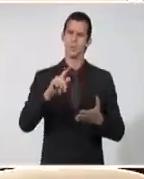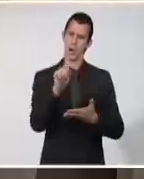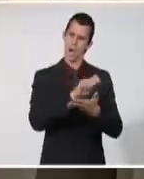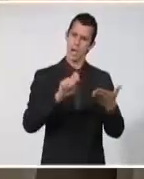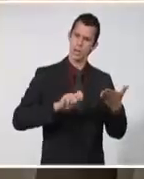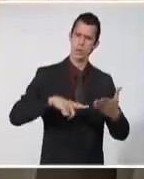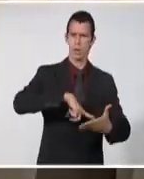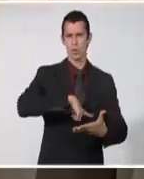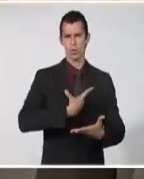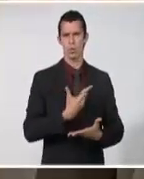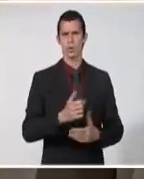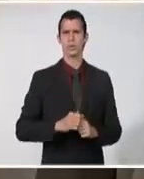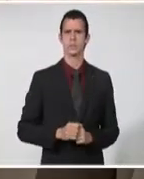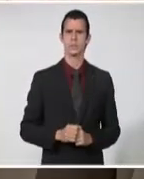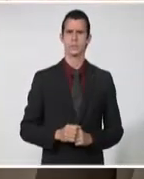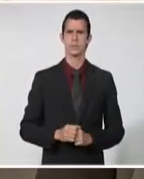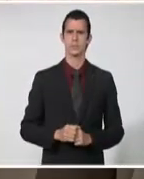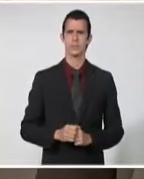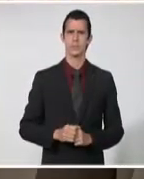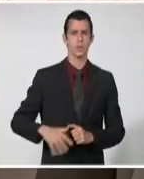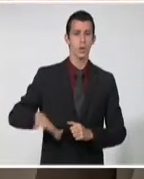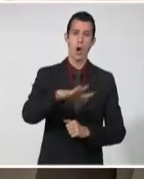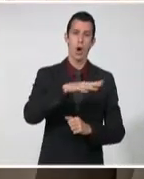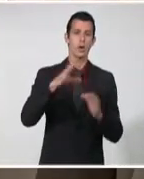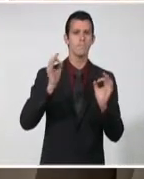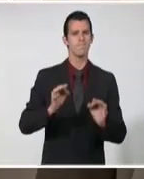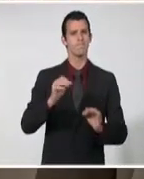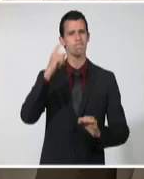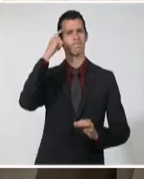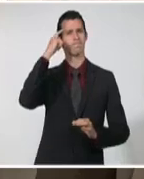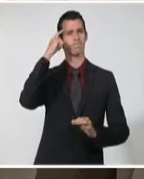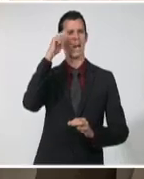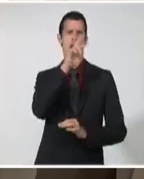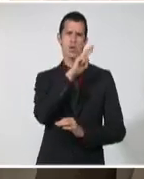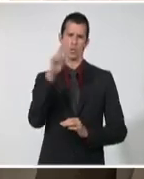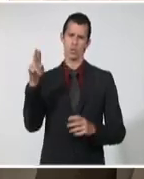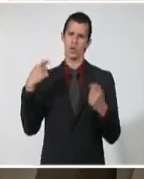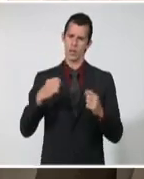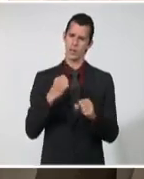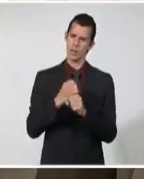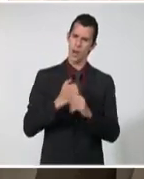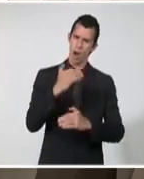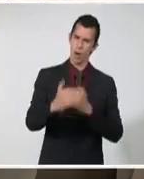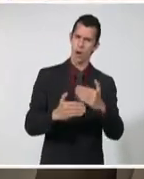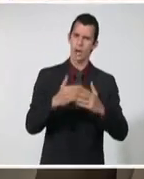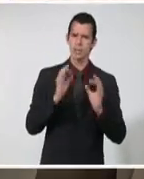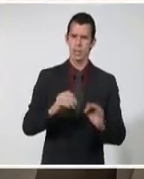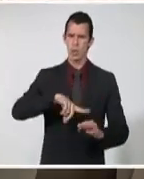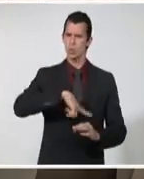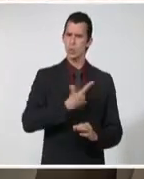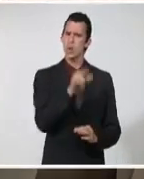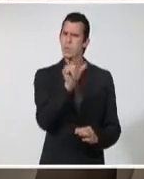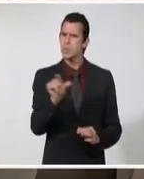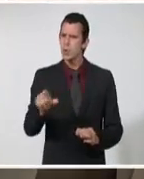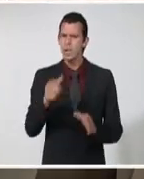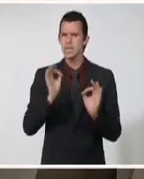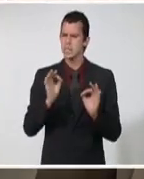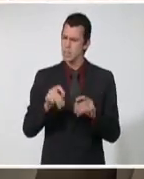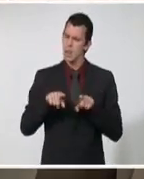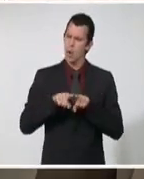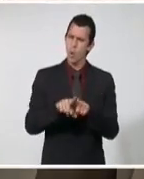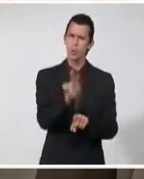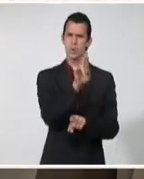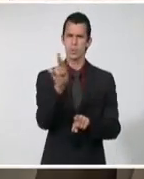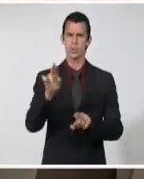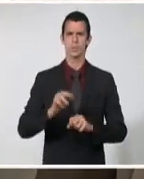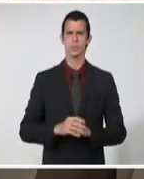siempre es revolucionario. Y nosotros hemos echado pie en tierra con esta revolución. Los intelectuales y artistas,